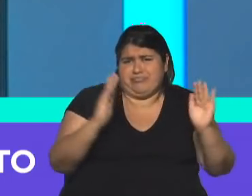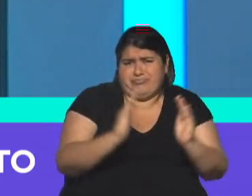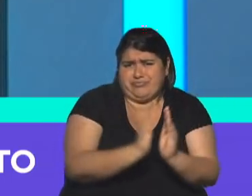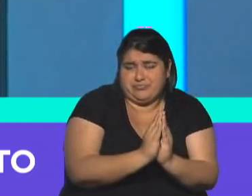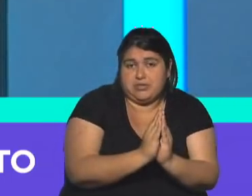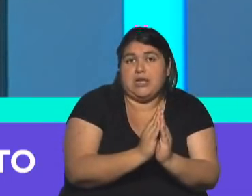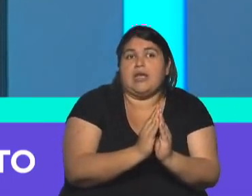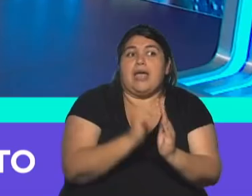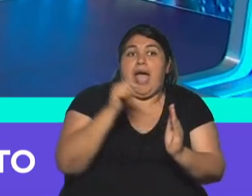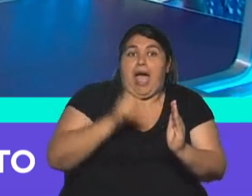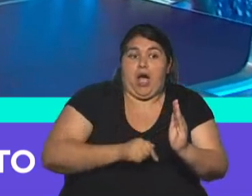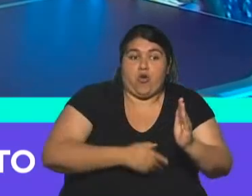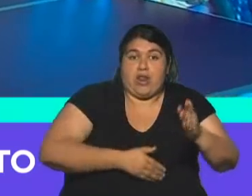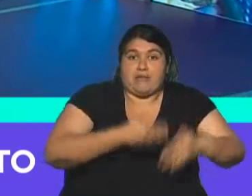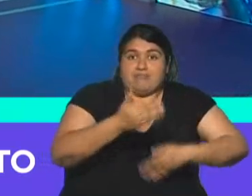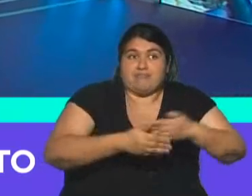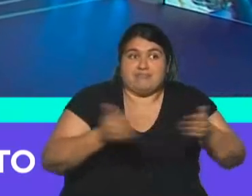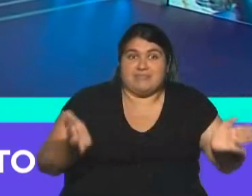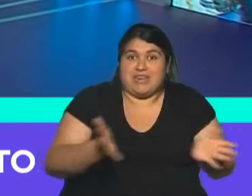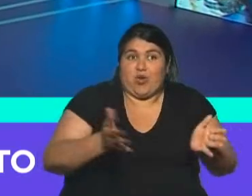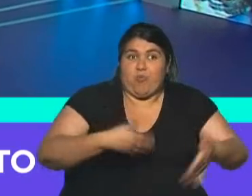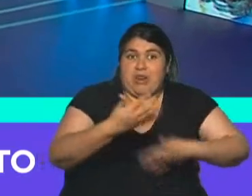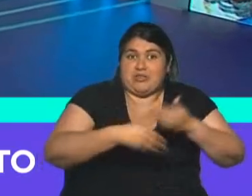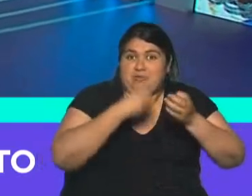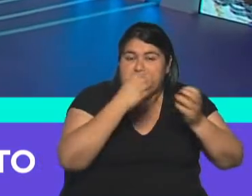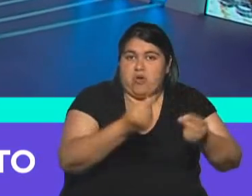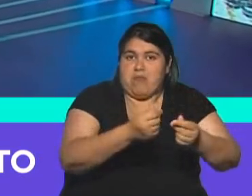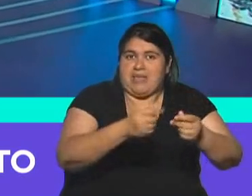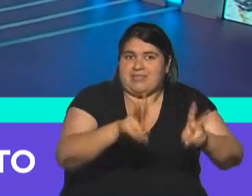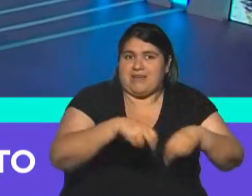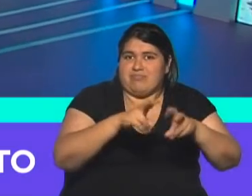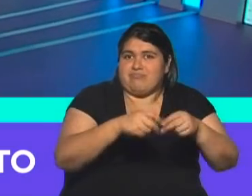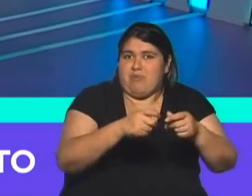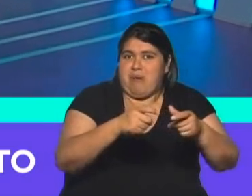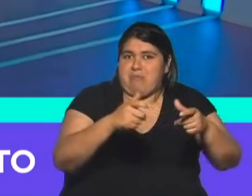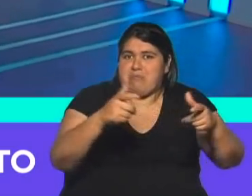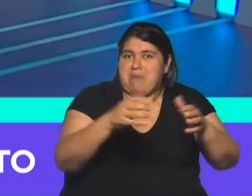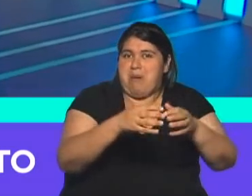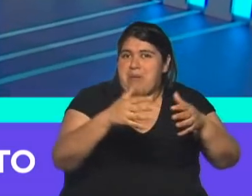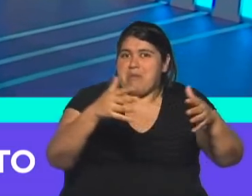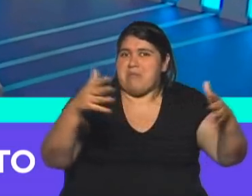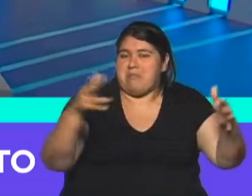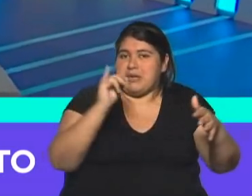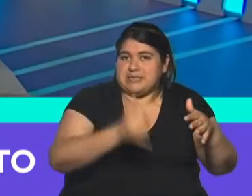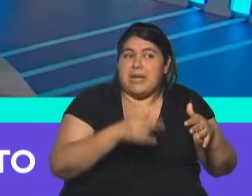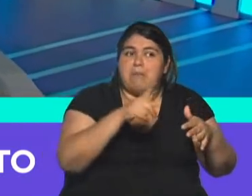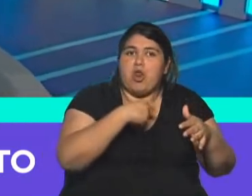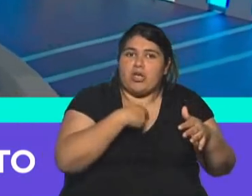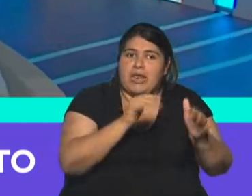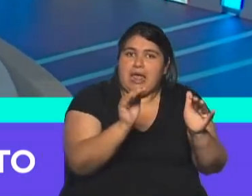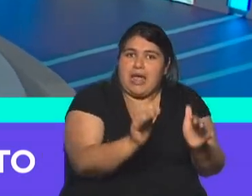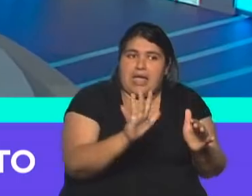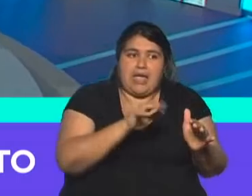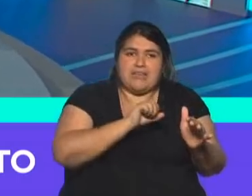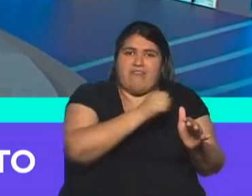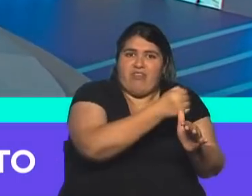empieza a crecer ese número. Y ya esperaba que durante estos meses prácticamente alcanzara la normalidad. Por eso es que se frena